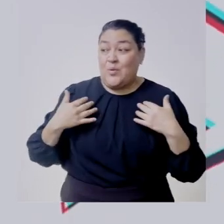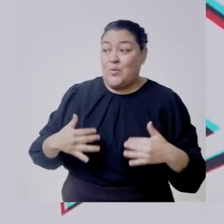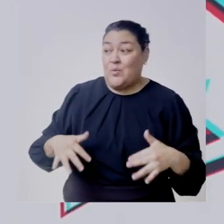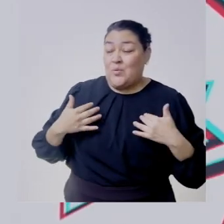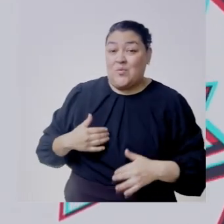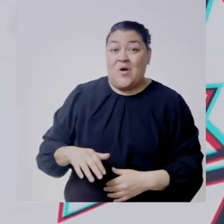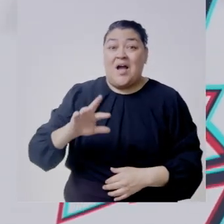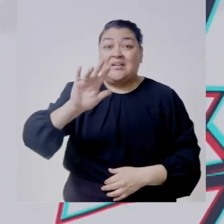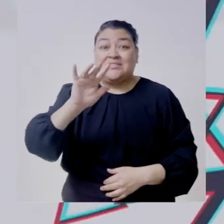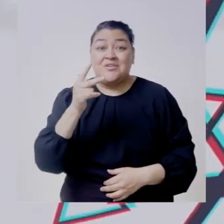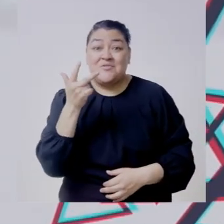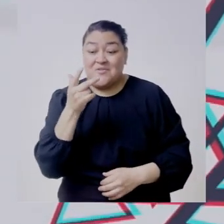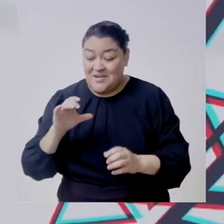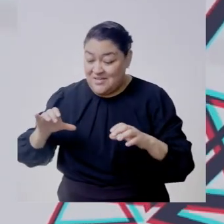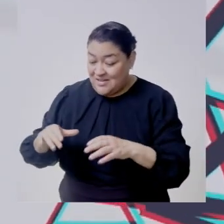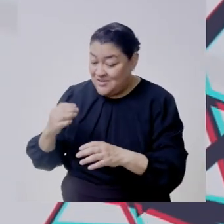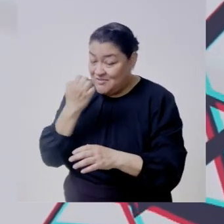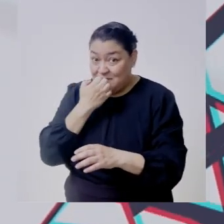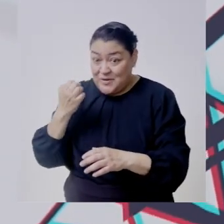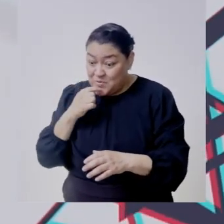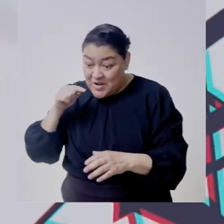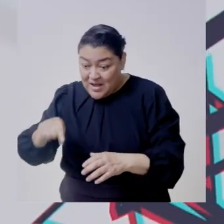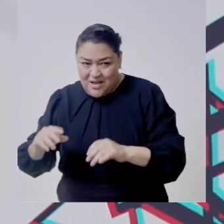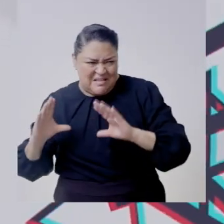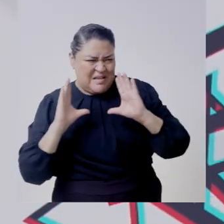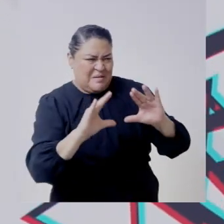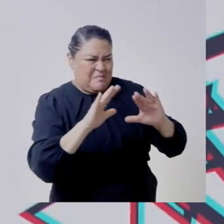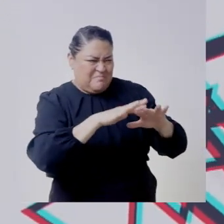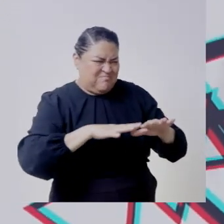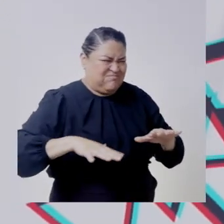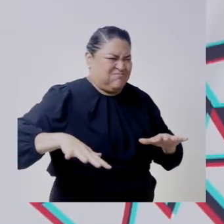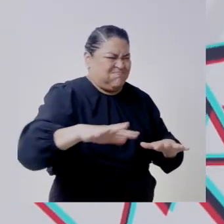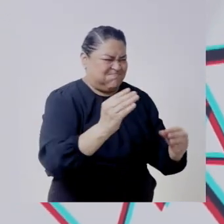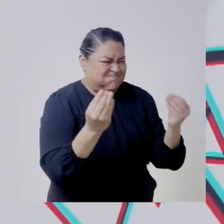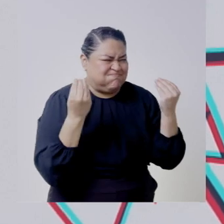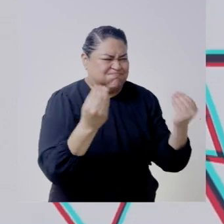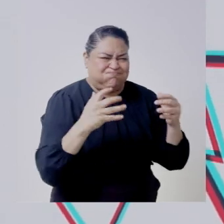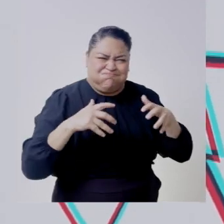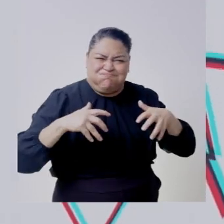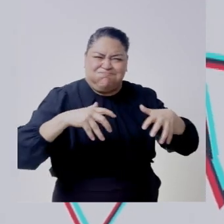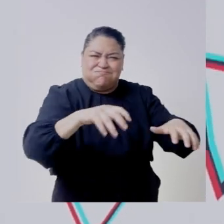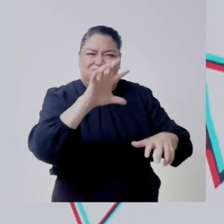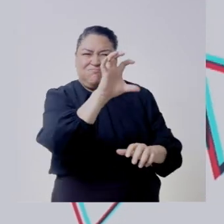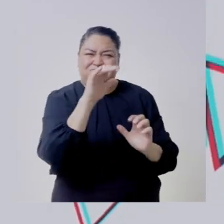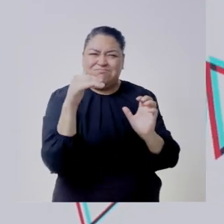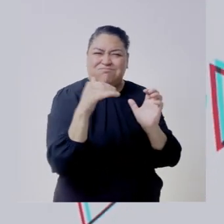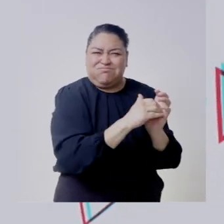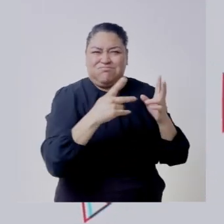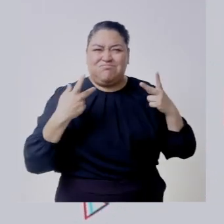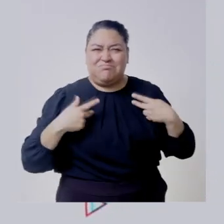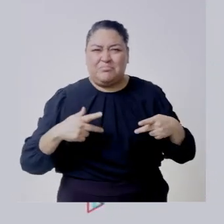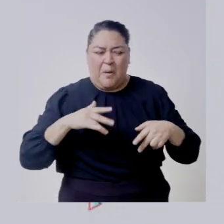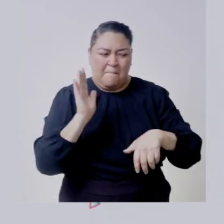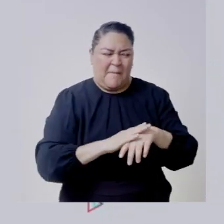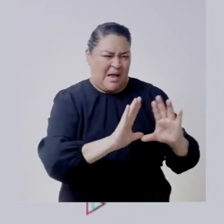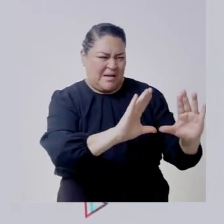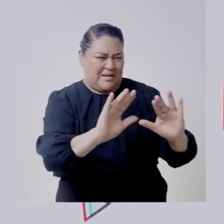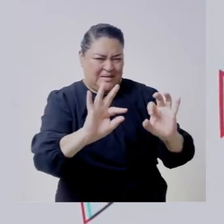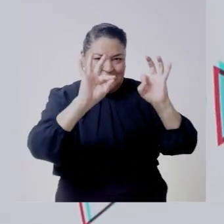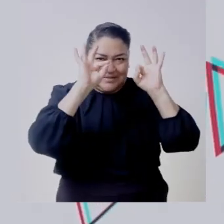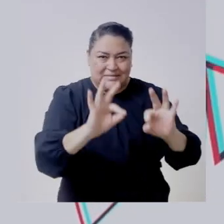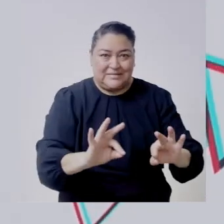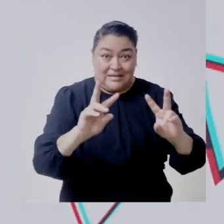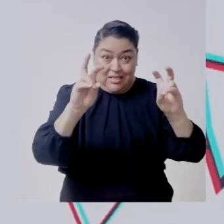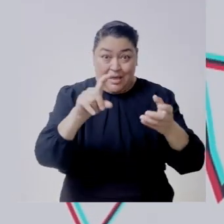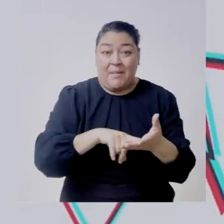58 personas en la eje impulsaron todo este trabajo para tener a más de medio millón de personas capacitadas en